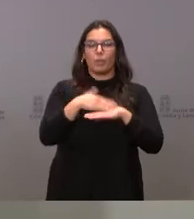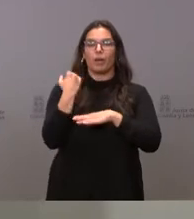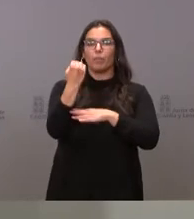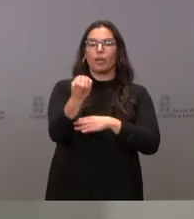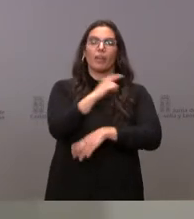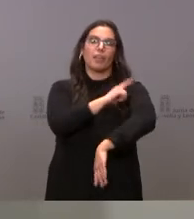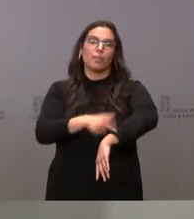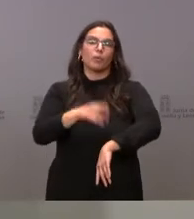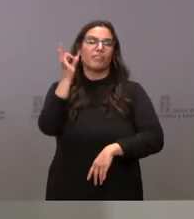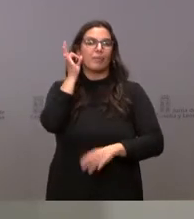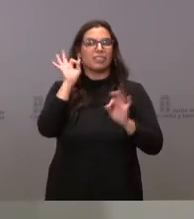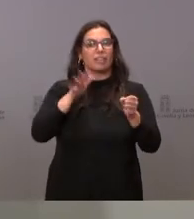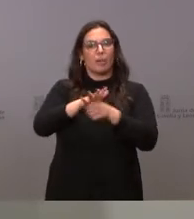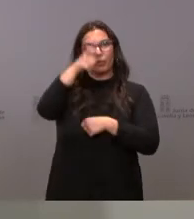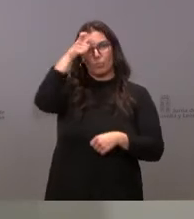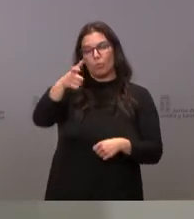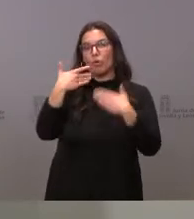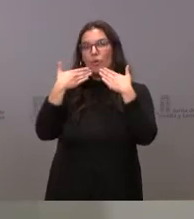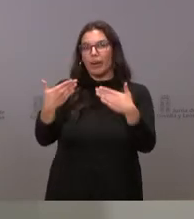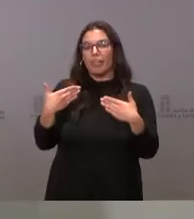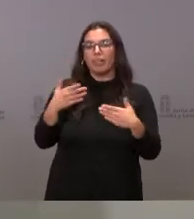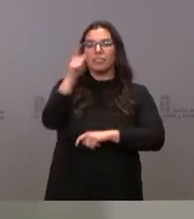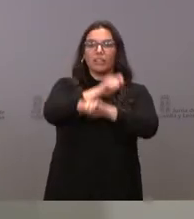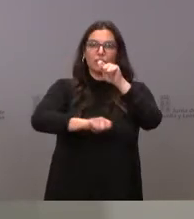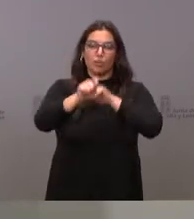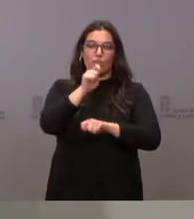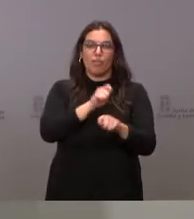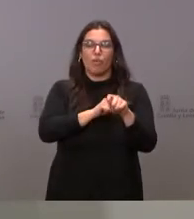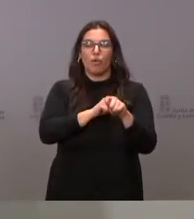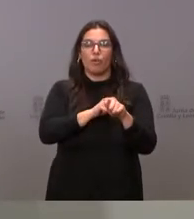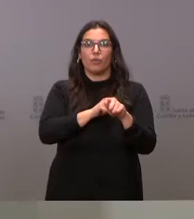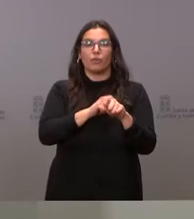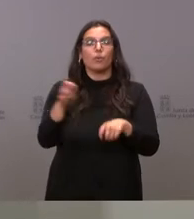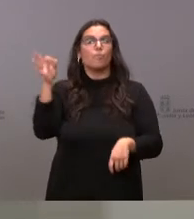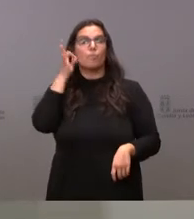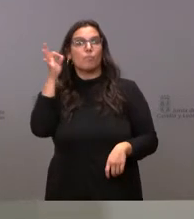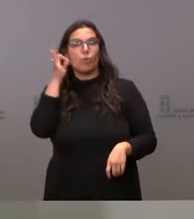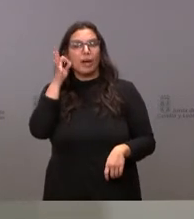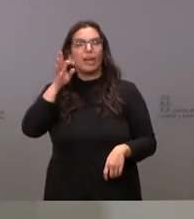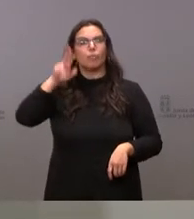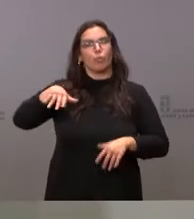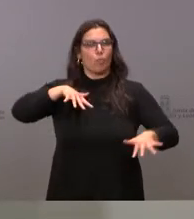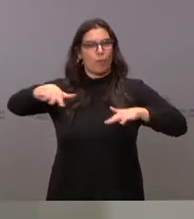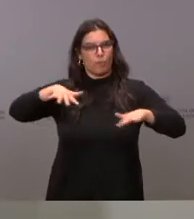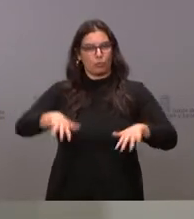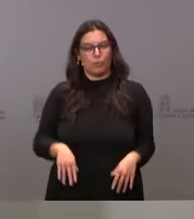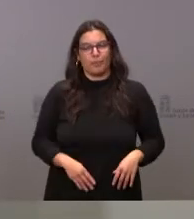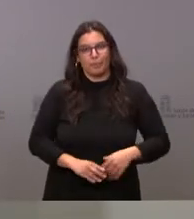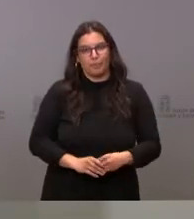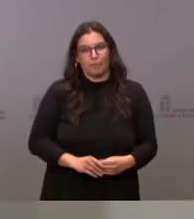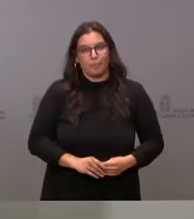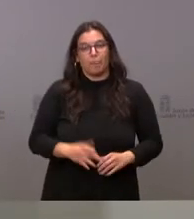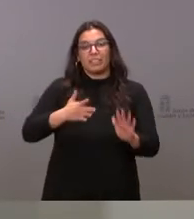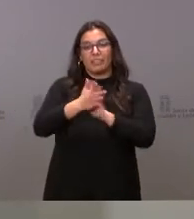femenino en el medio rural a través de la asociación Las Mujeres Nos Movemos. Se trata de